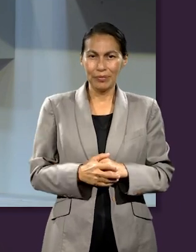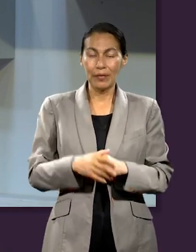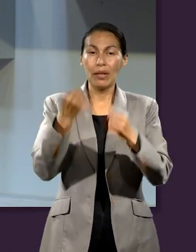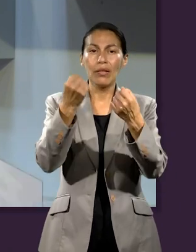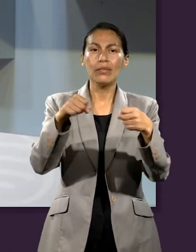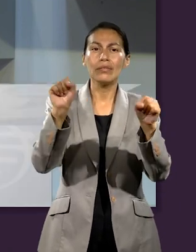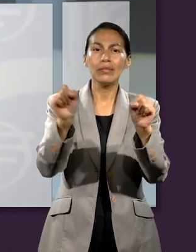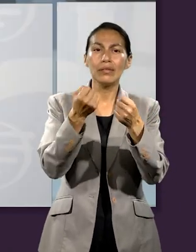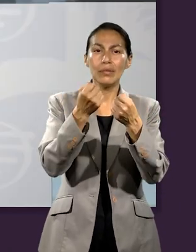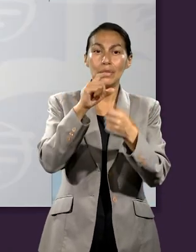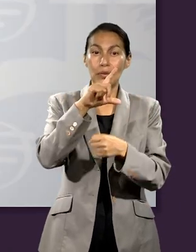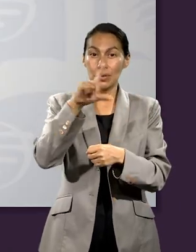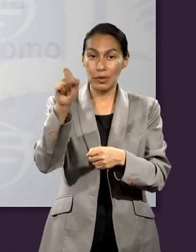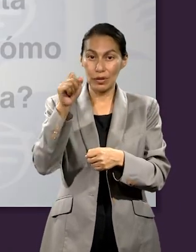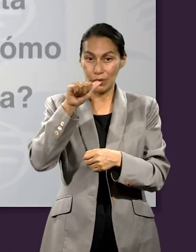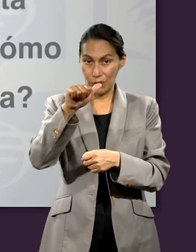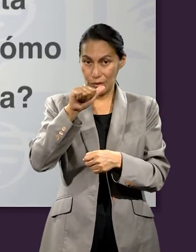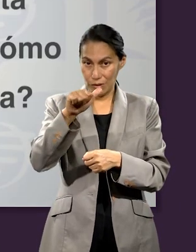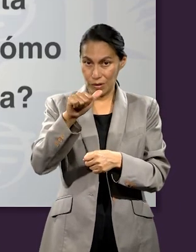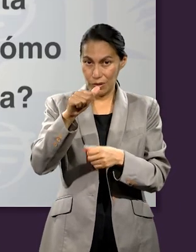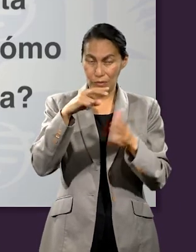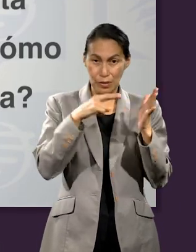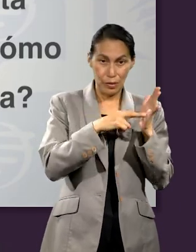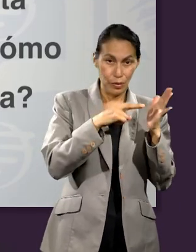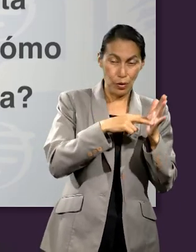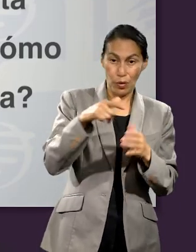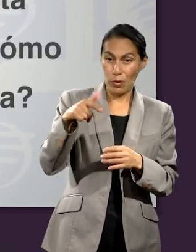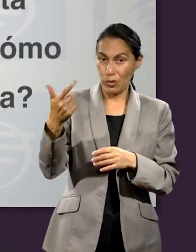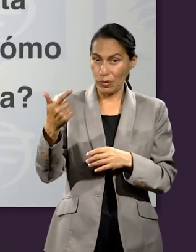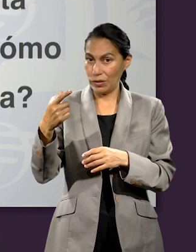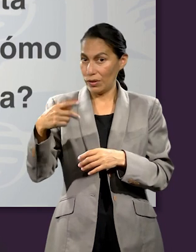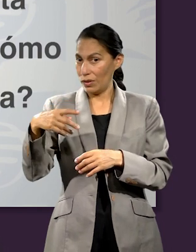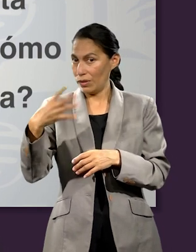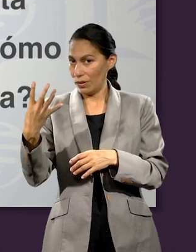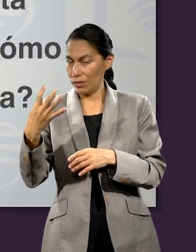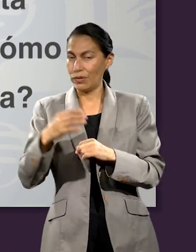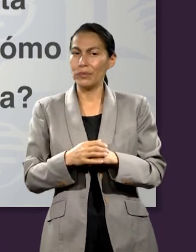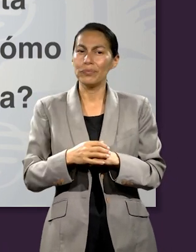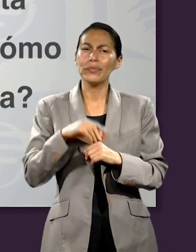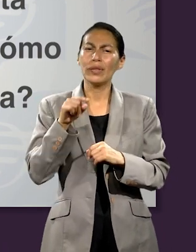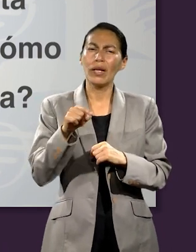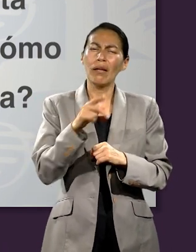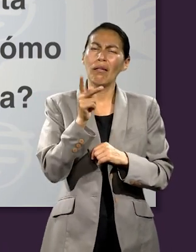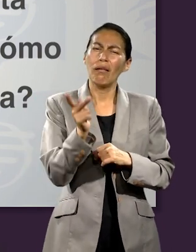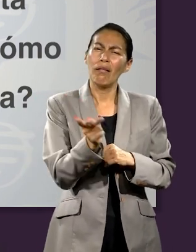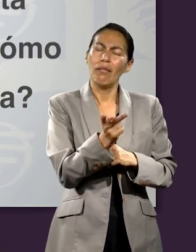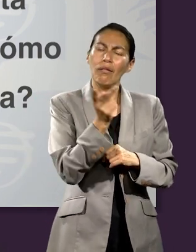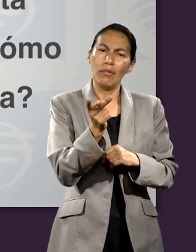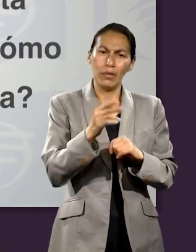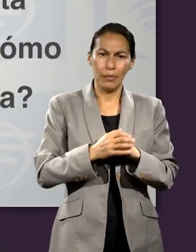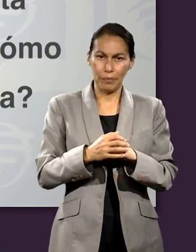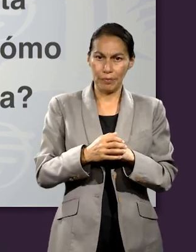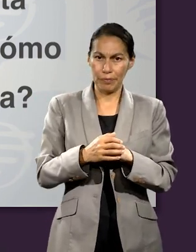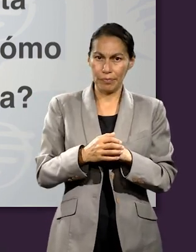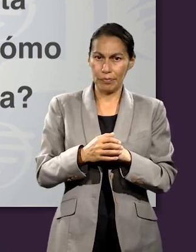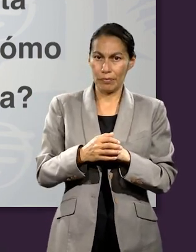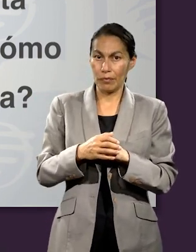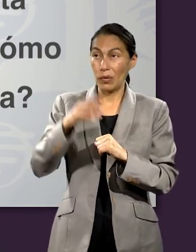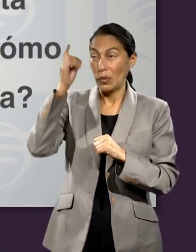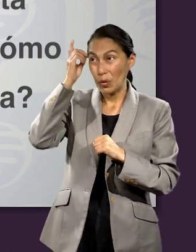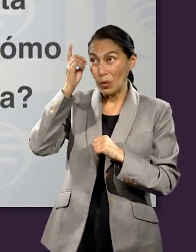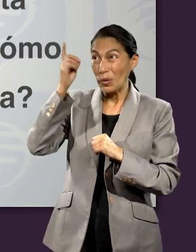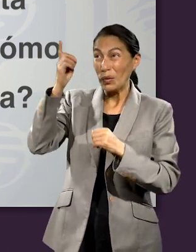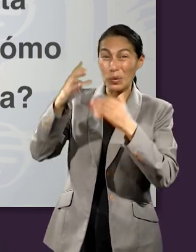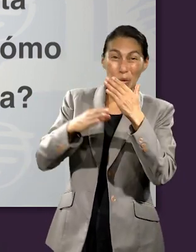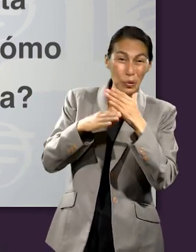116, versículo 12 al 14, hay un aspecto y una pregunta. ¿Cómo podré pagar a Dios todas